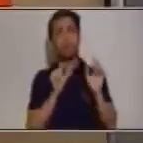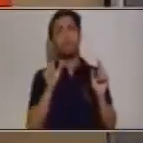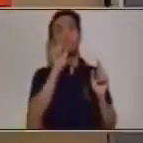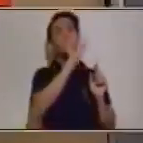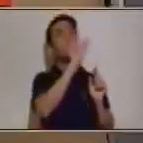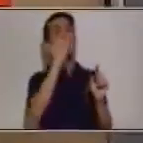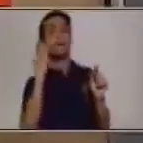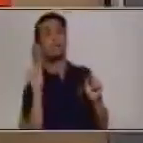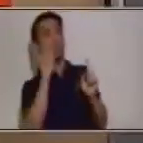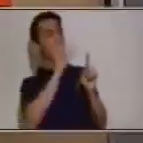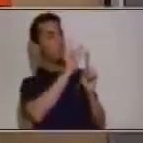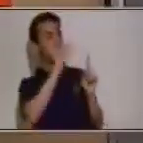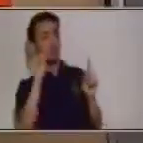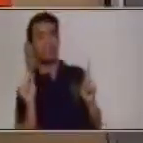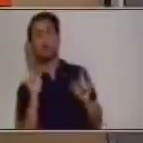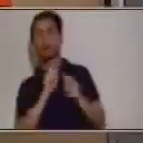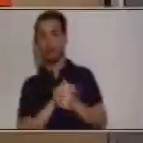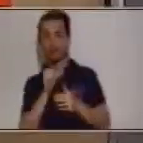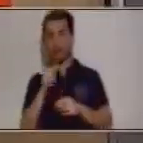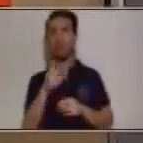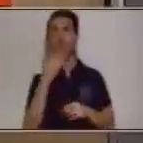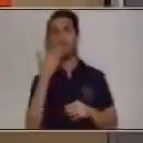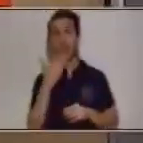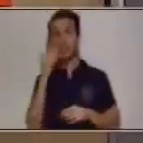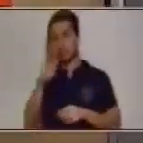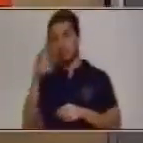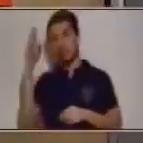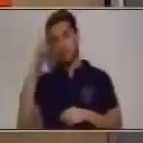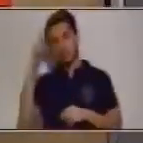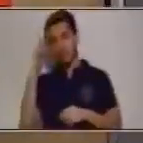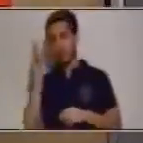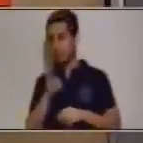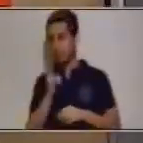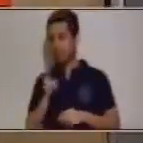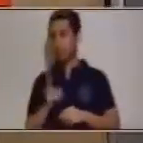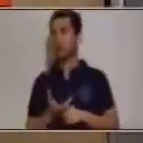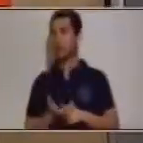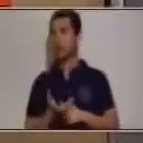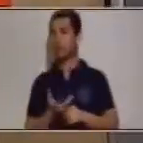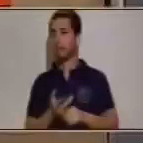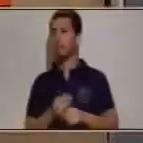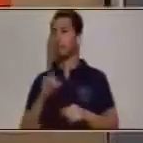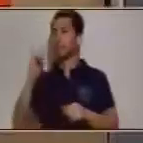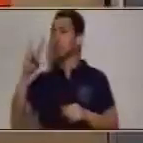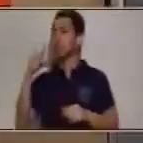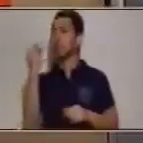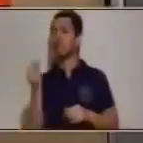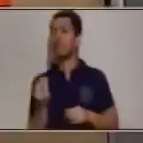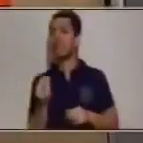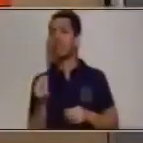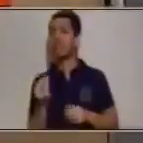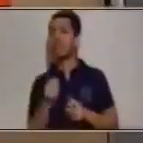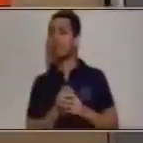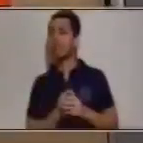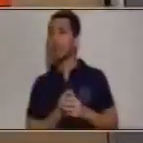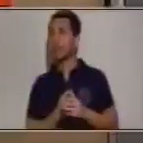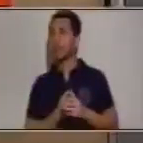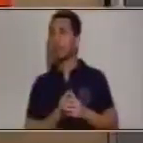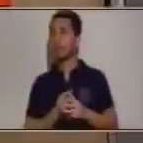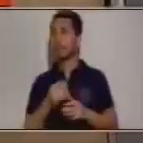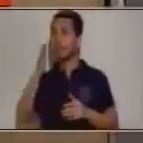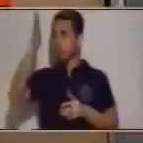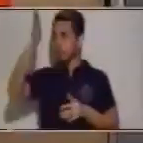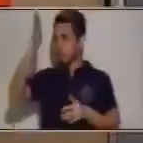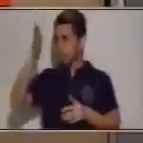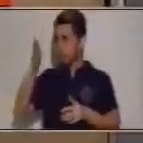una de las operaciones más fáciles. Por lo tanto, quiero que recuerde, en este caso, las unidades en el lado de